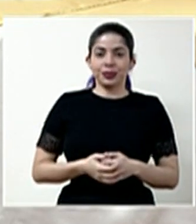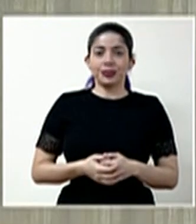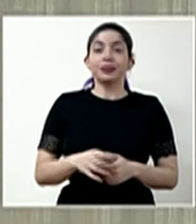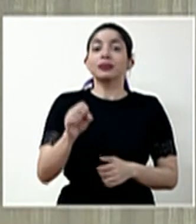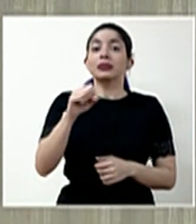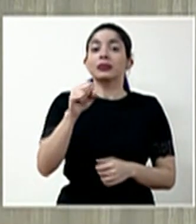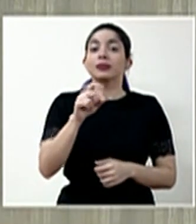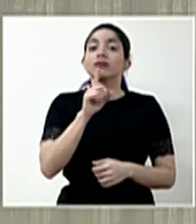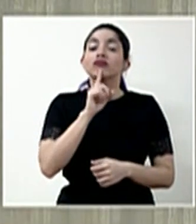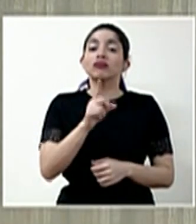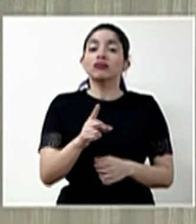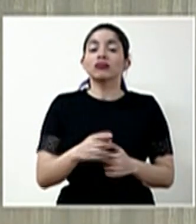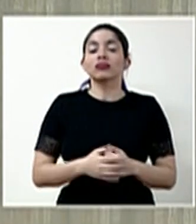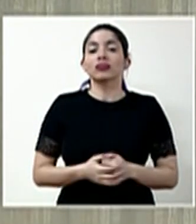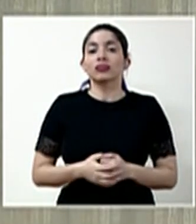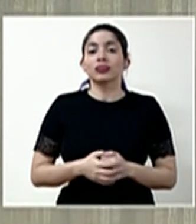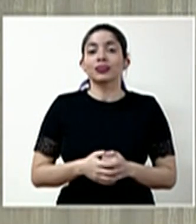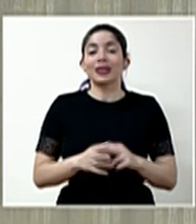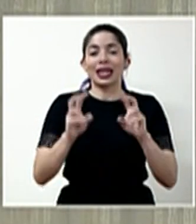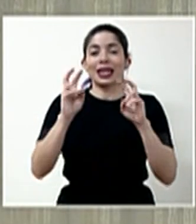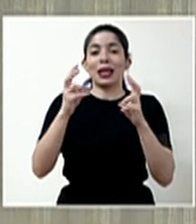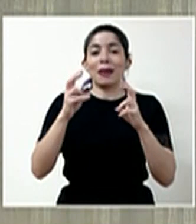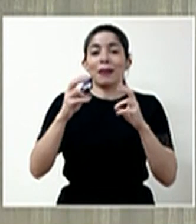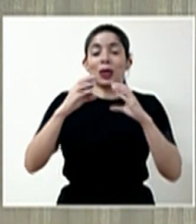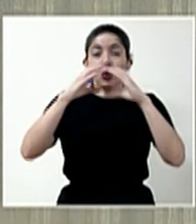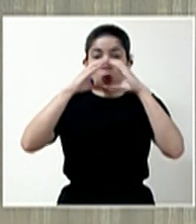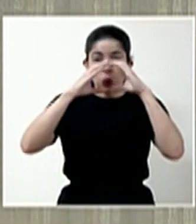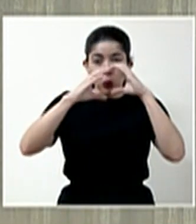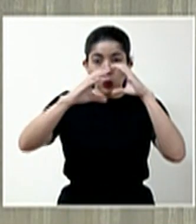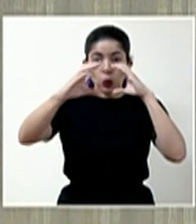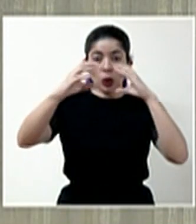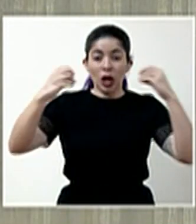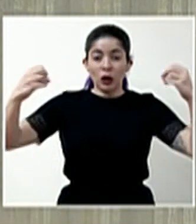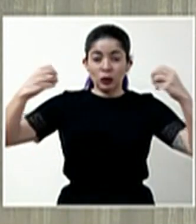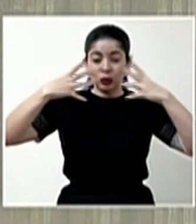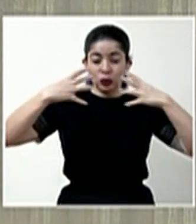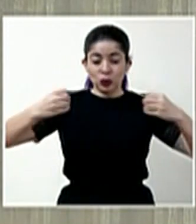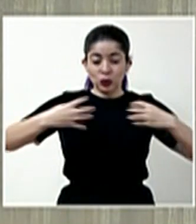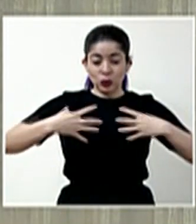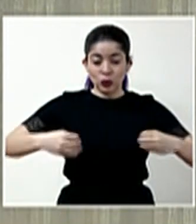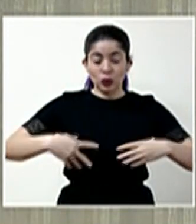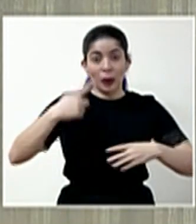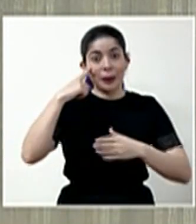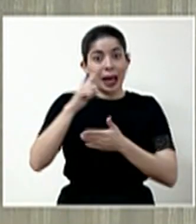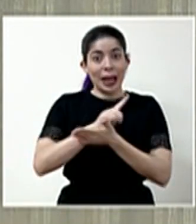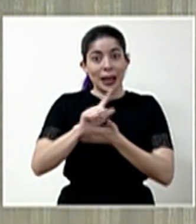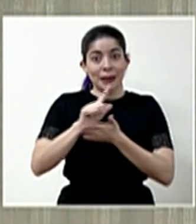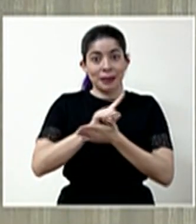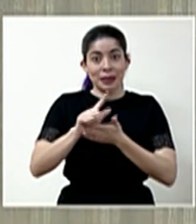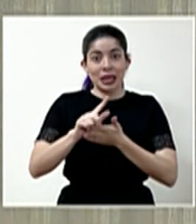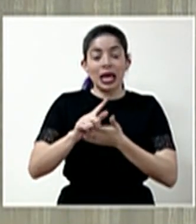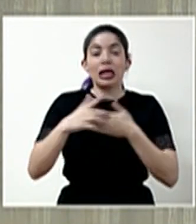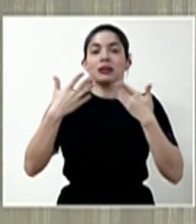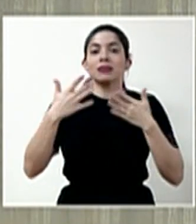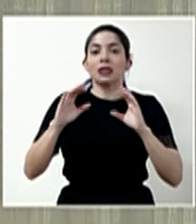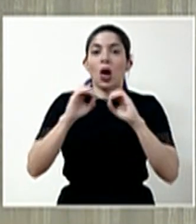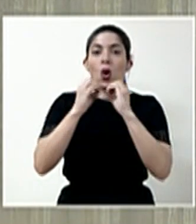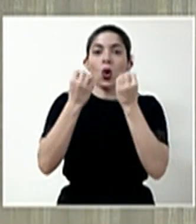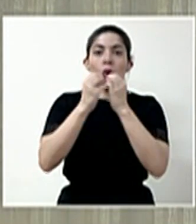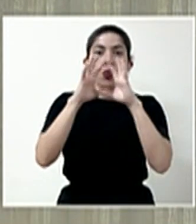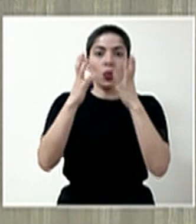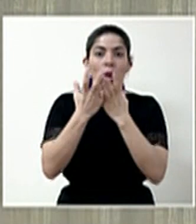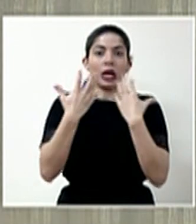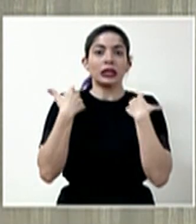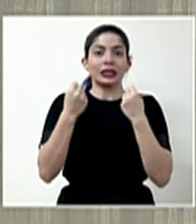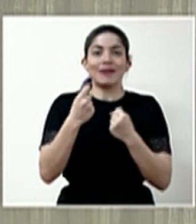Sí, en realidad el asunto de los túneles o cabinas de aspersión para desinfección, ya la Organización Mundial de la